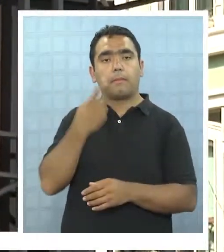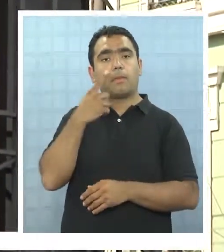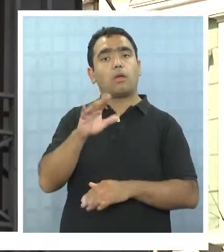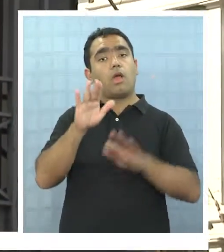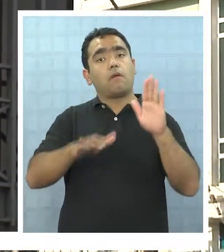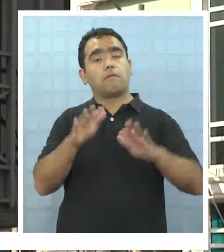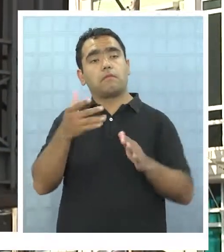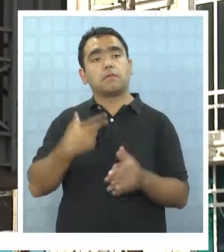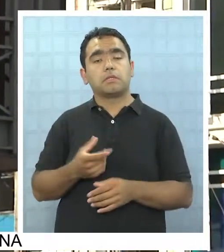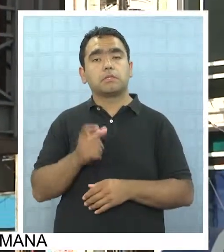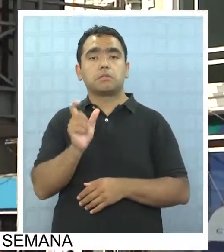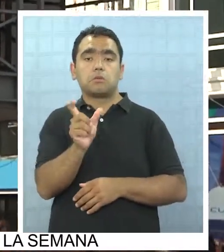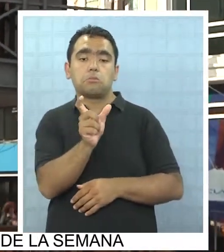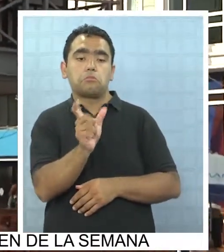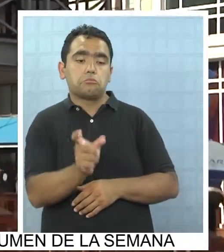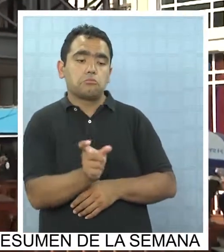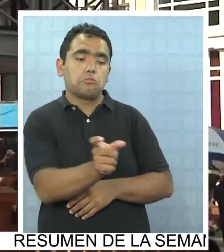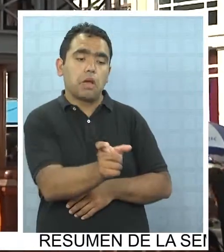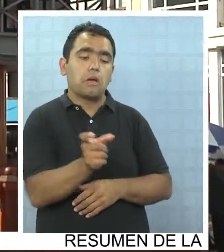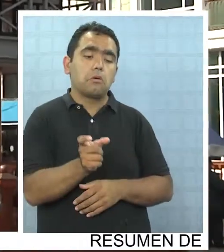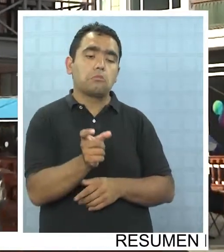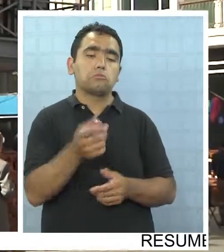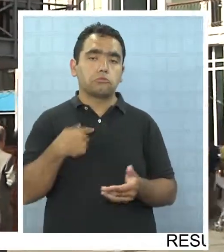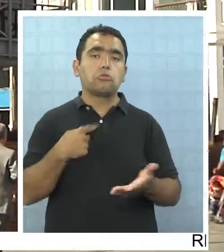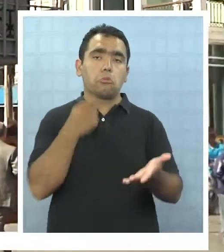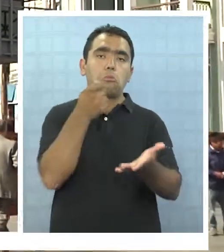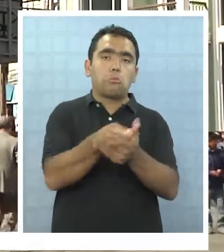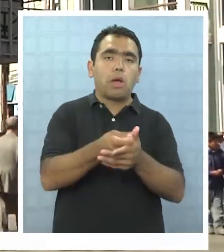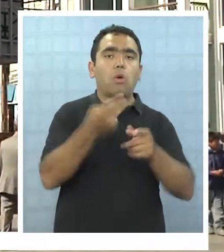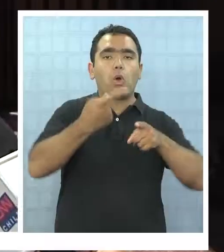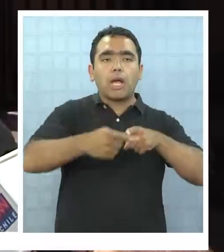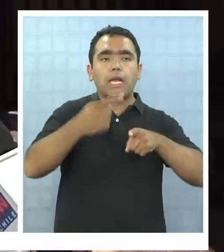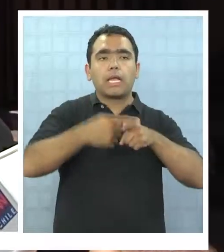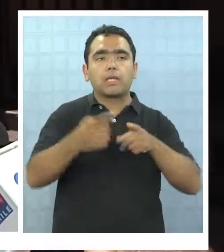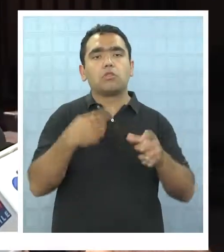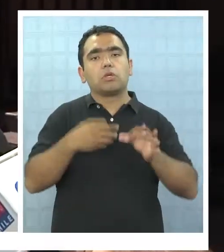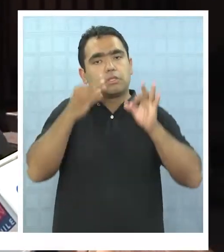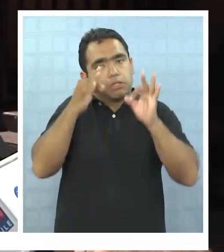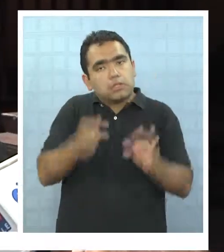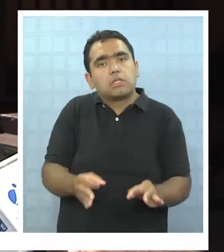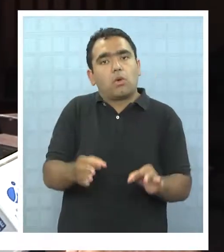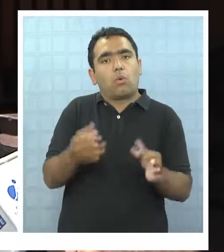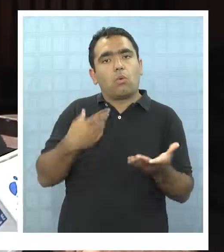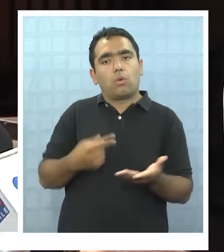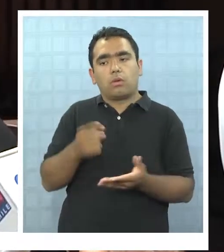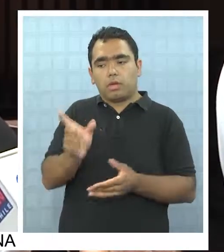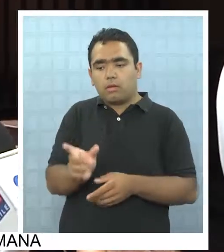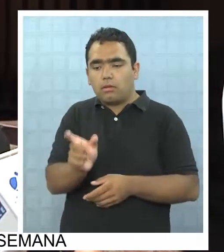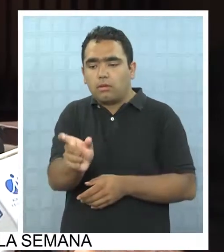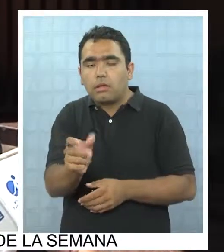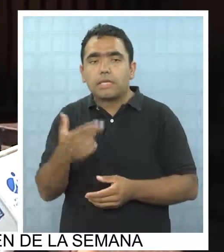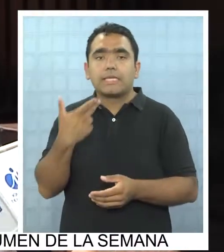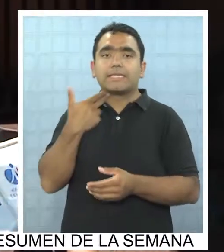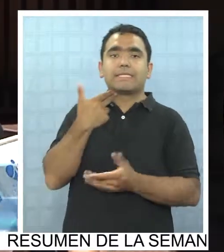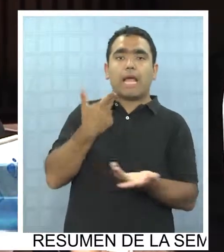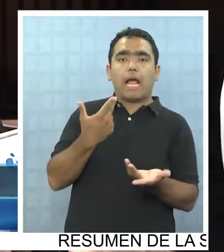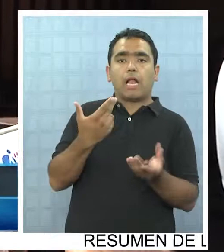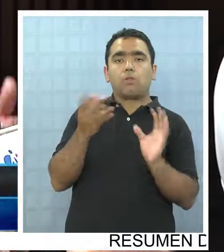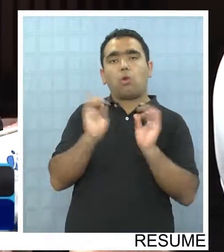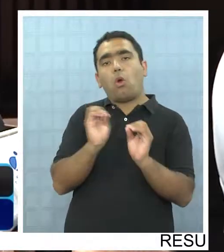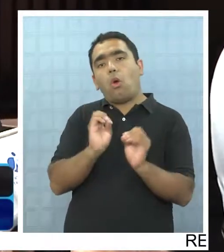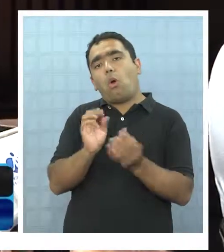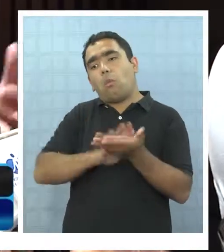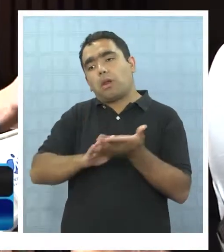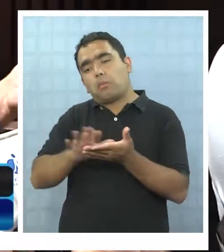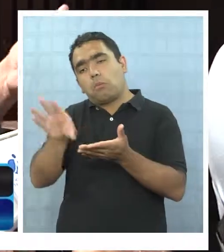hay casos en que el cliente compra un seguro antirrobo de tarjetas. Por los riesgos que hay ahora, hay muchos riesgos, entonces un seguro que me